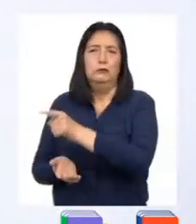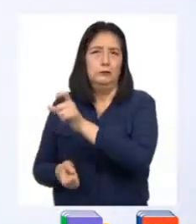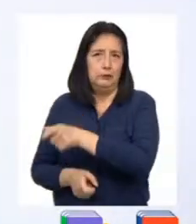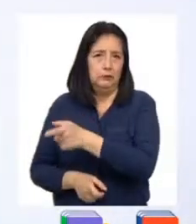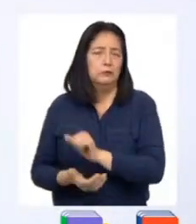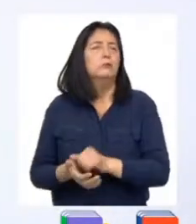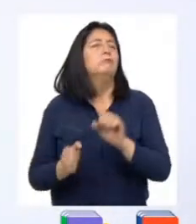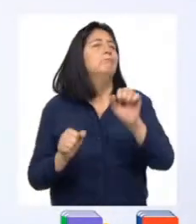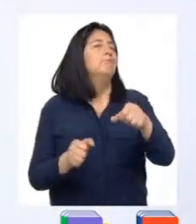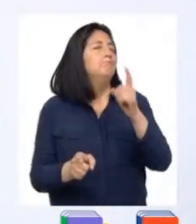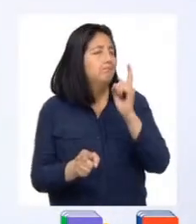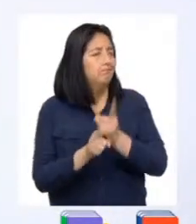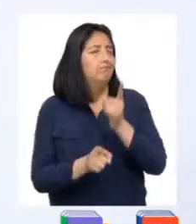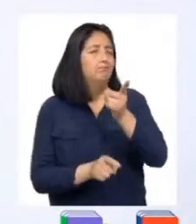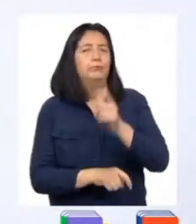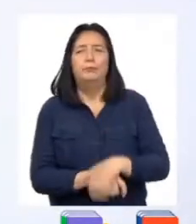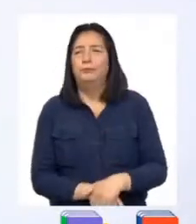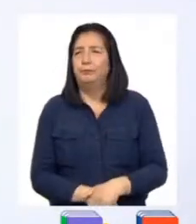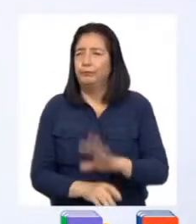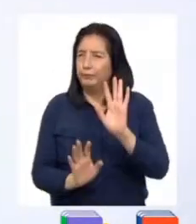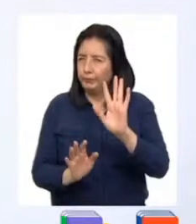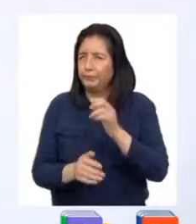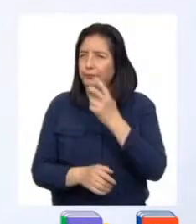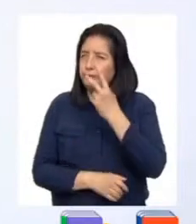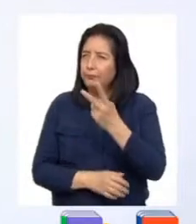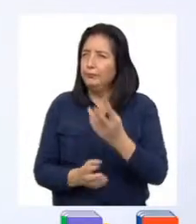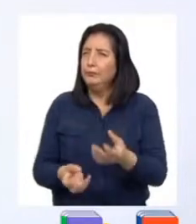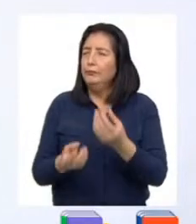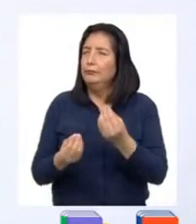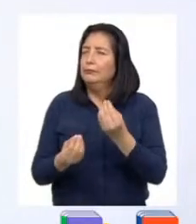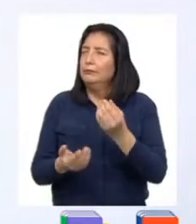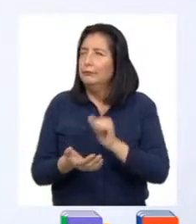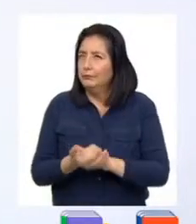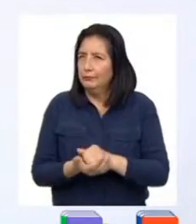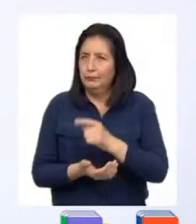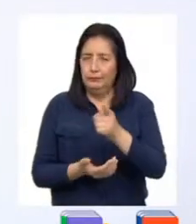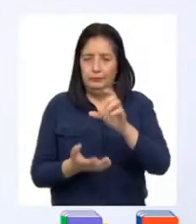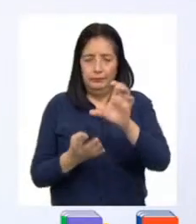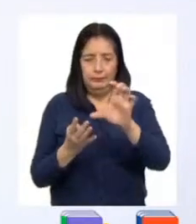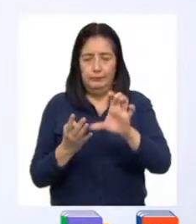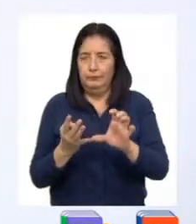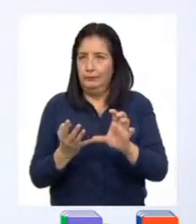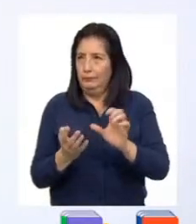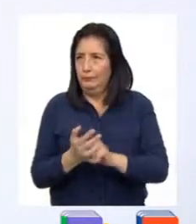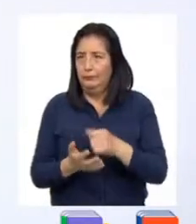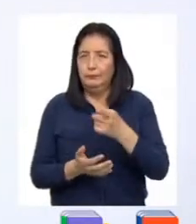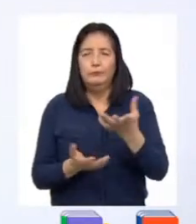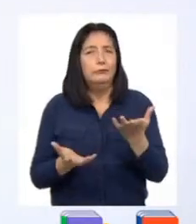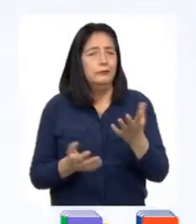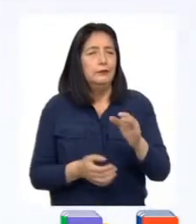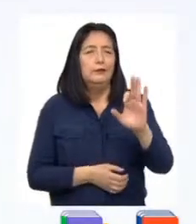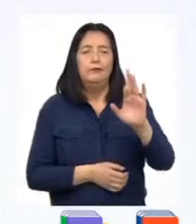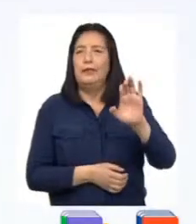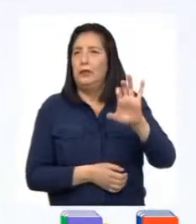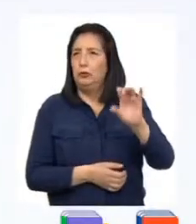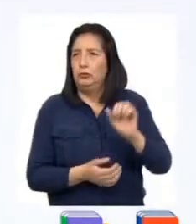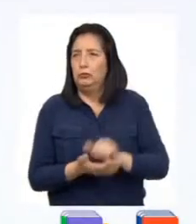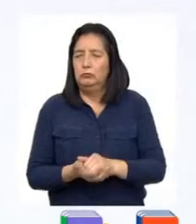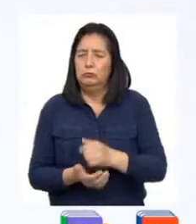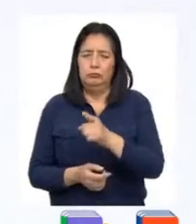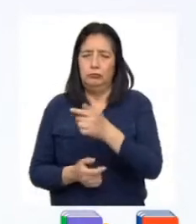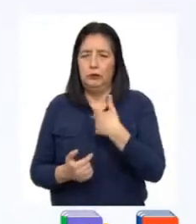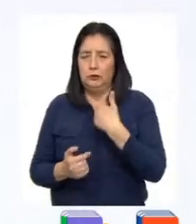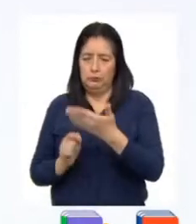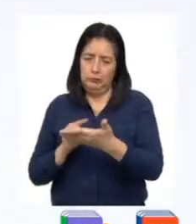Muy bien, Patty. Verifiquemos cómo se cumplen estas características en el caso de Franco. Podríamos